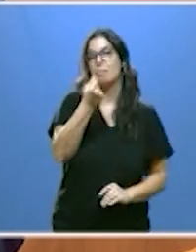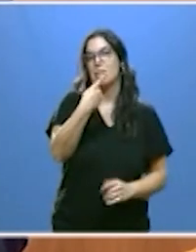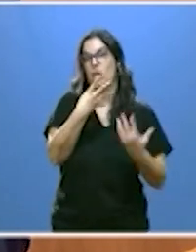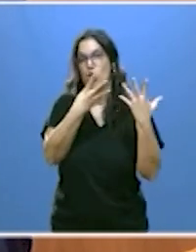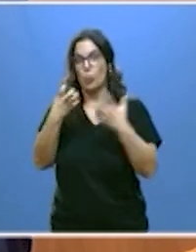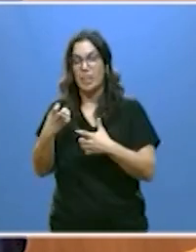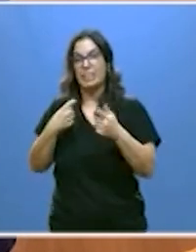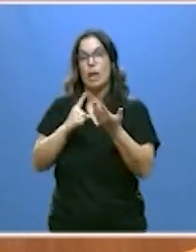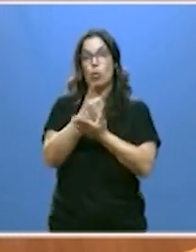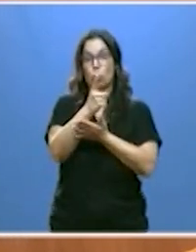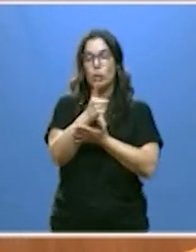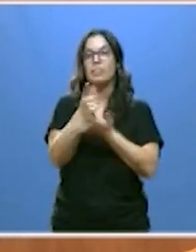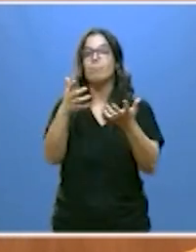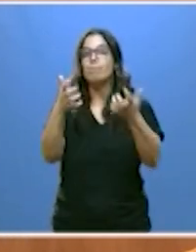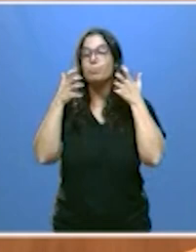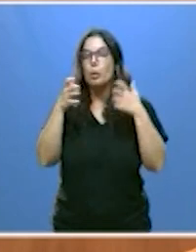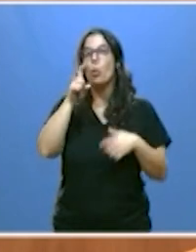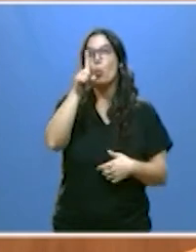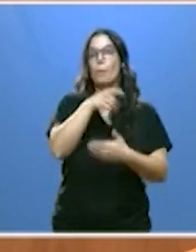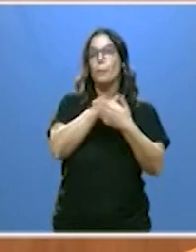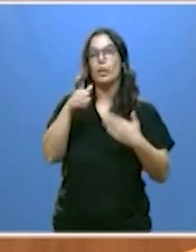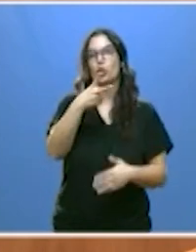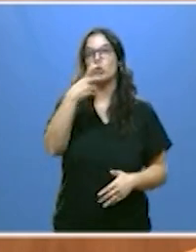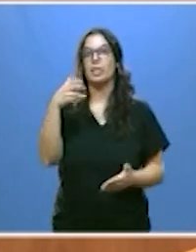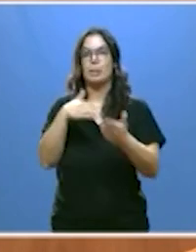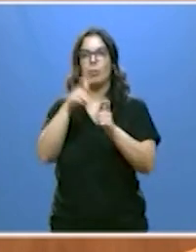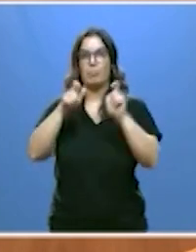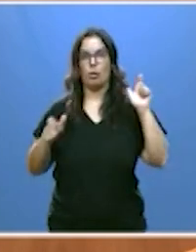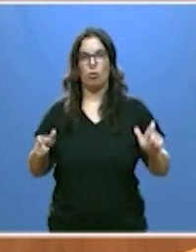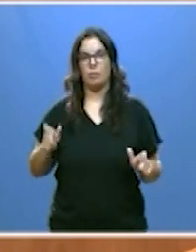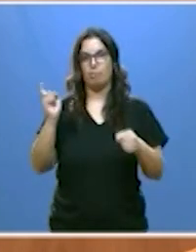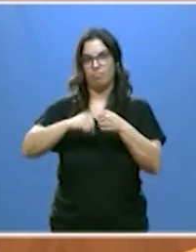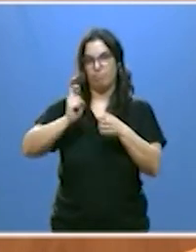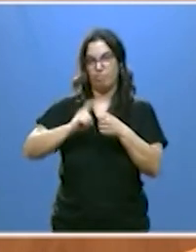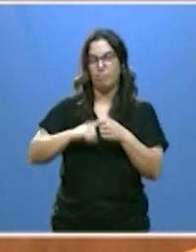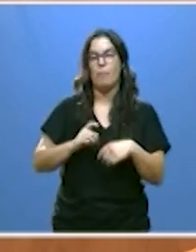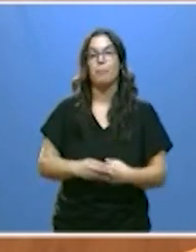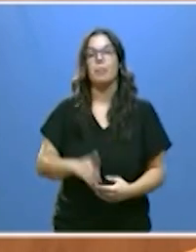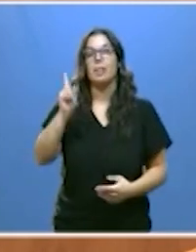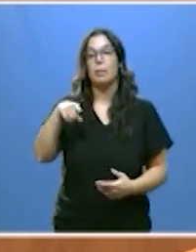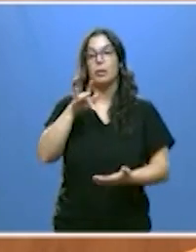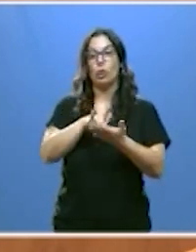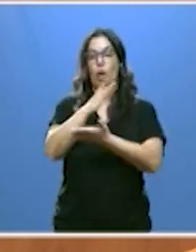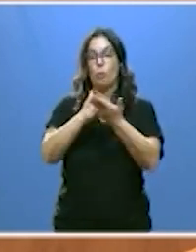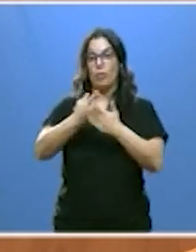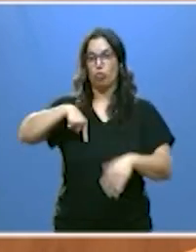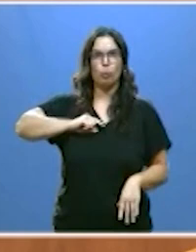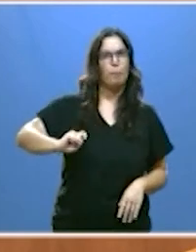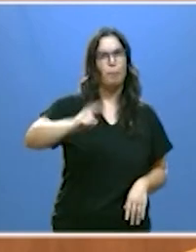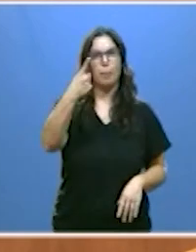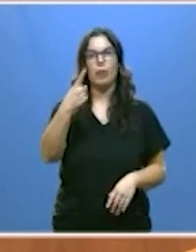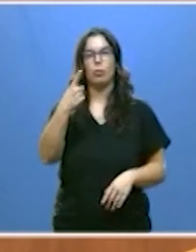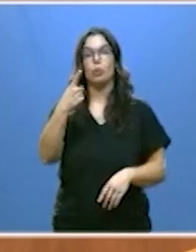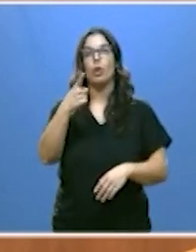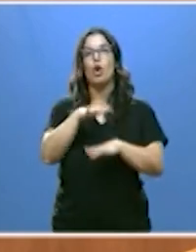rutas beneficia a 1.200.000 personas hemos sido la primera comunidad que ha bonificado el